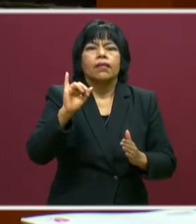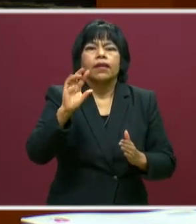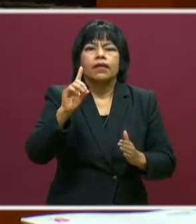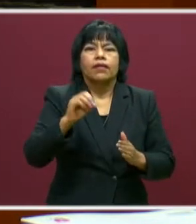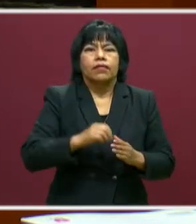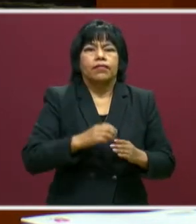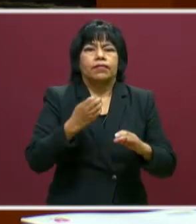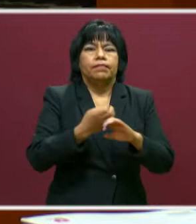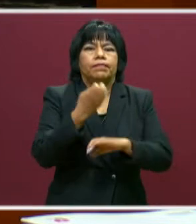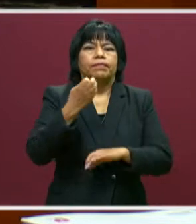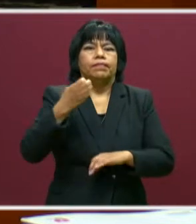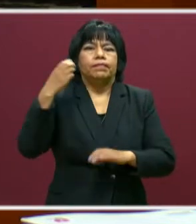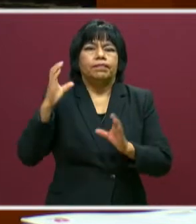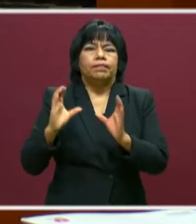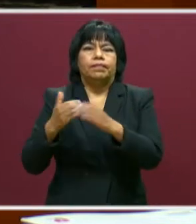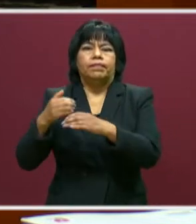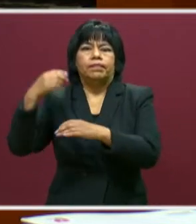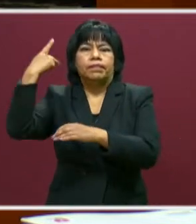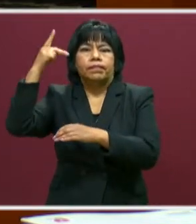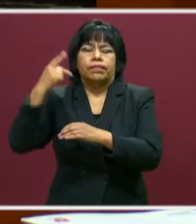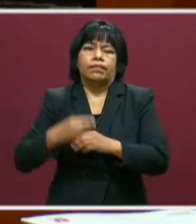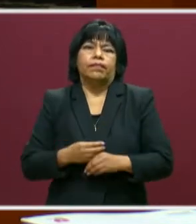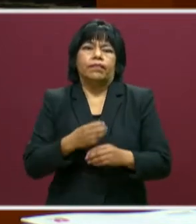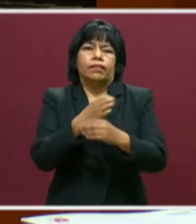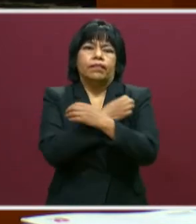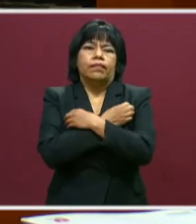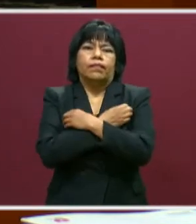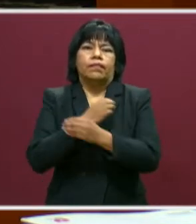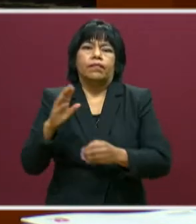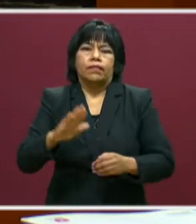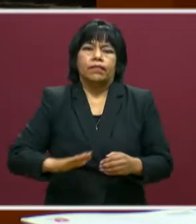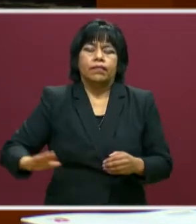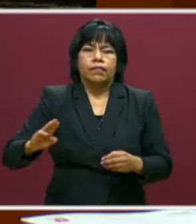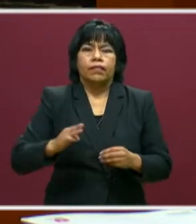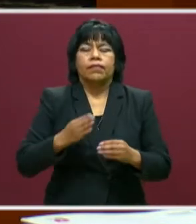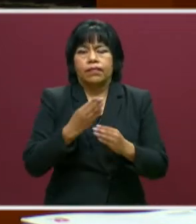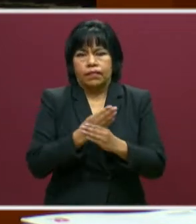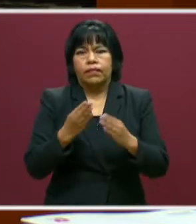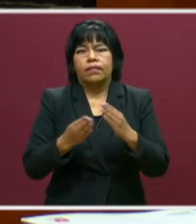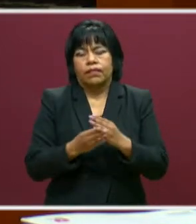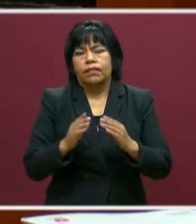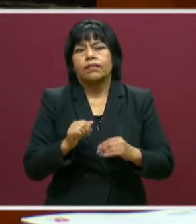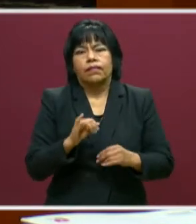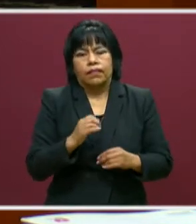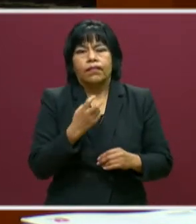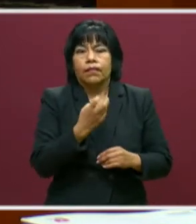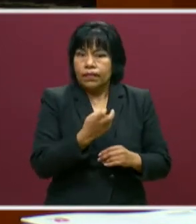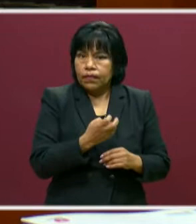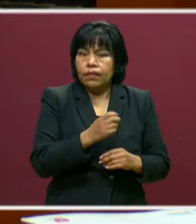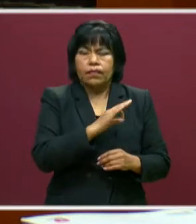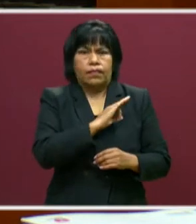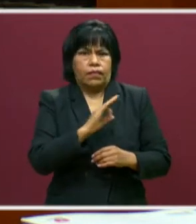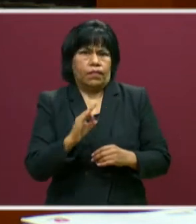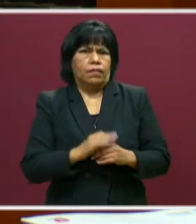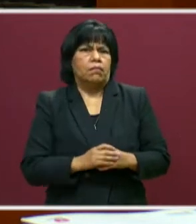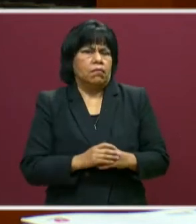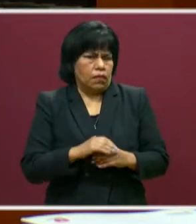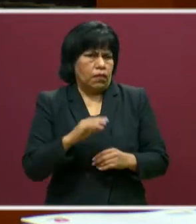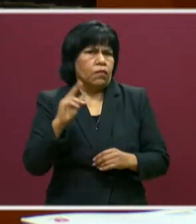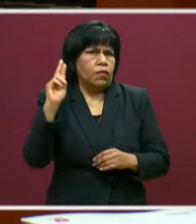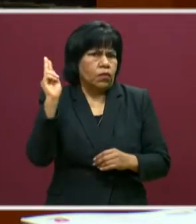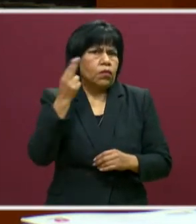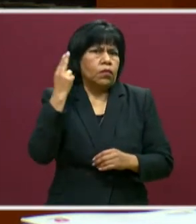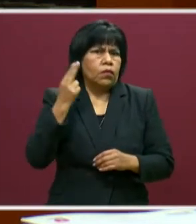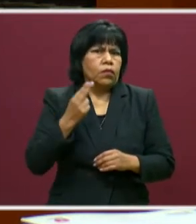Estado de Puebla. Educación Básica y Media Superior. Aunque de entrada quiero decir que esto también es aplicable en educación superior.